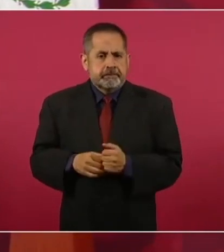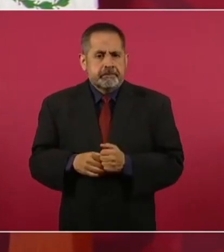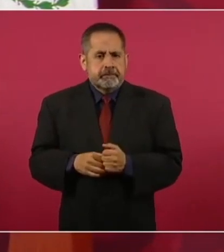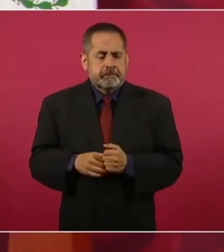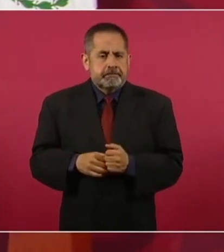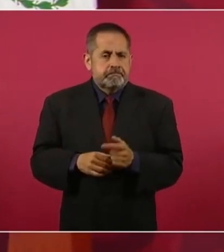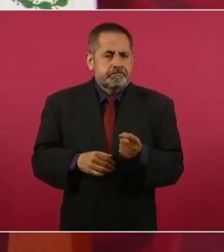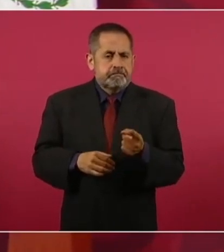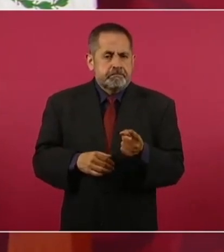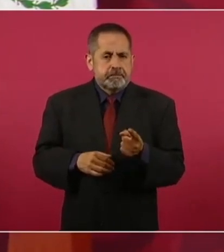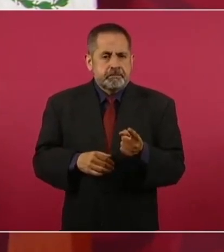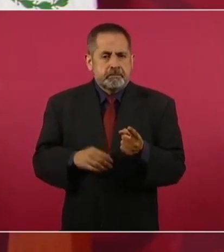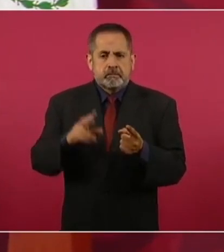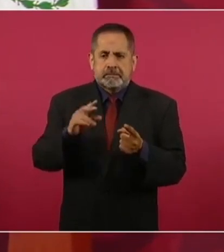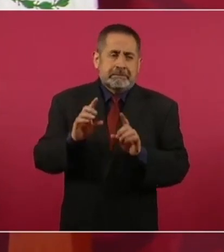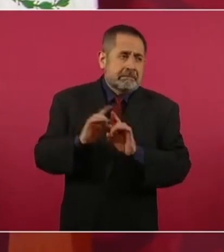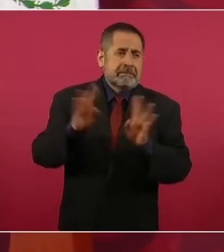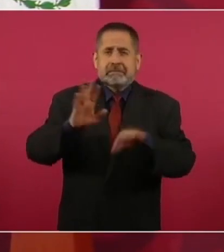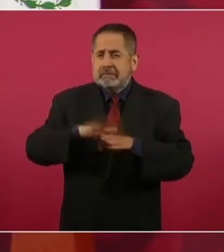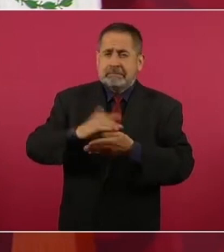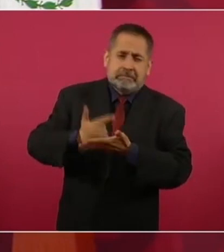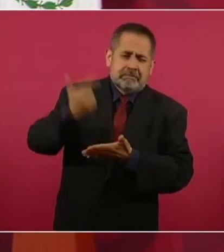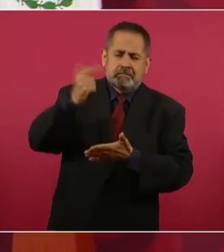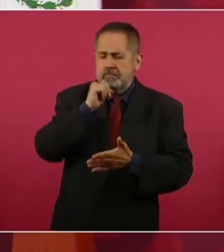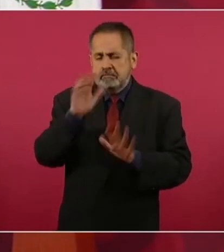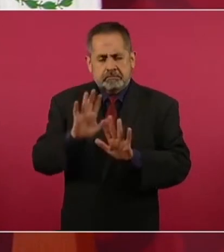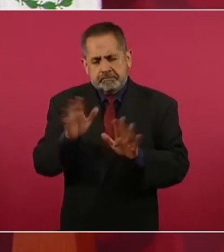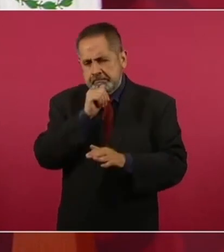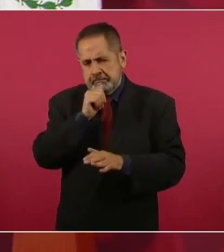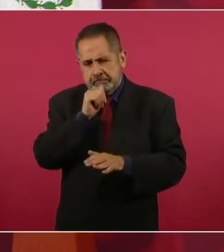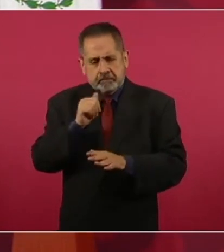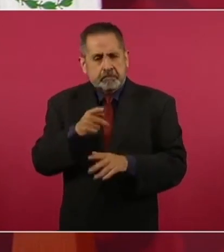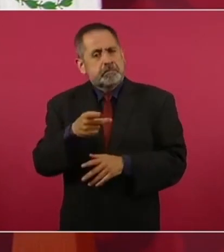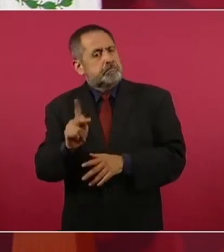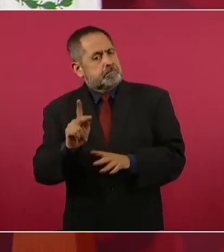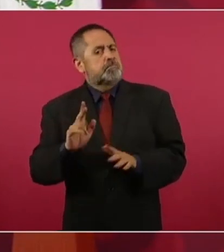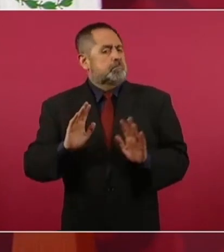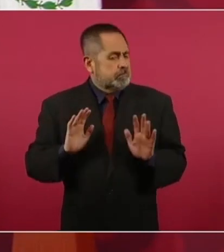afortunadamente, tan delicada la situación, pero también